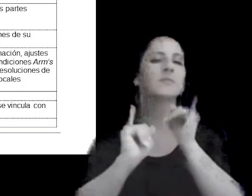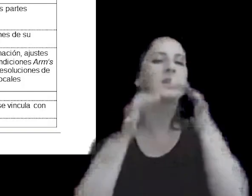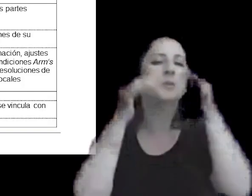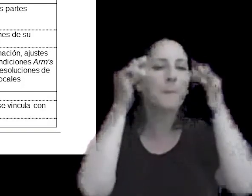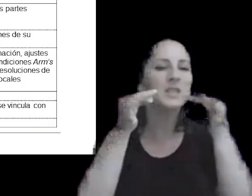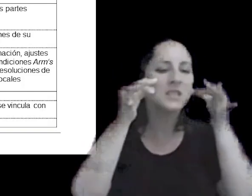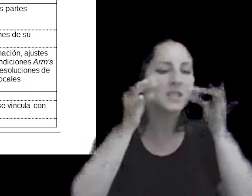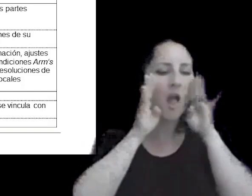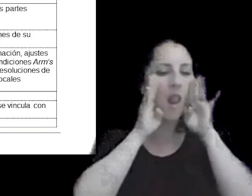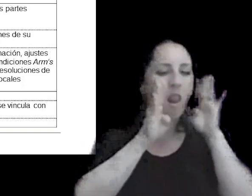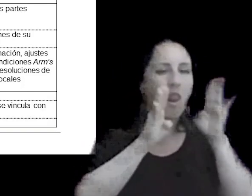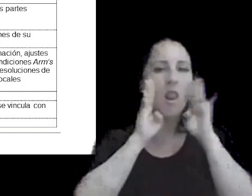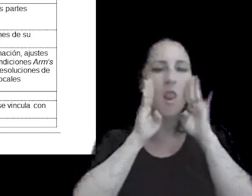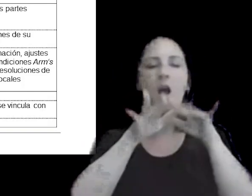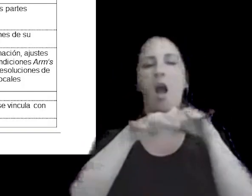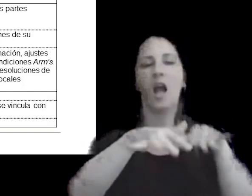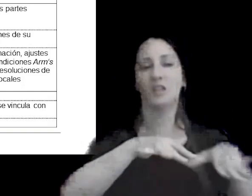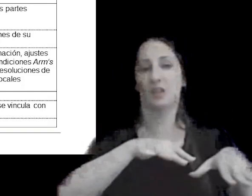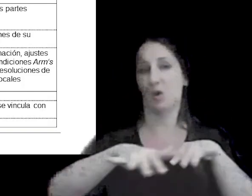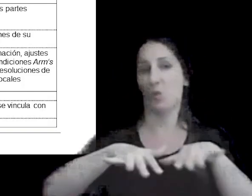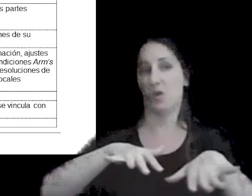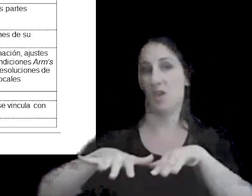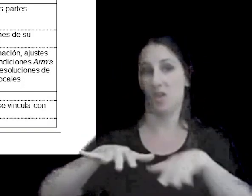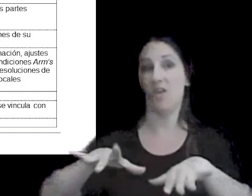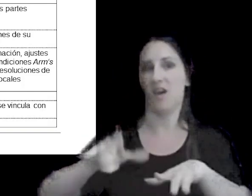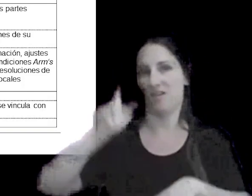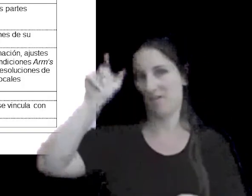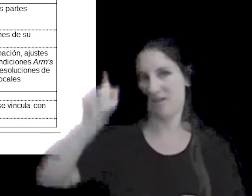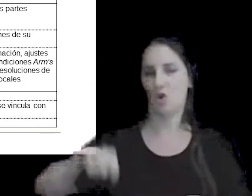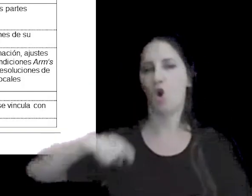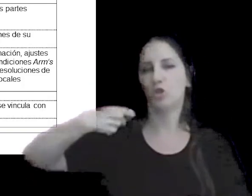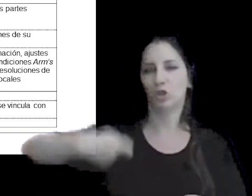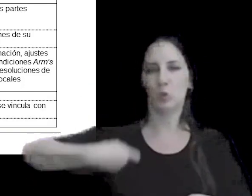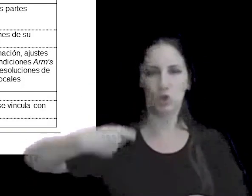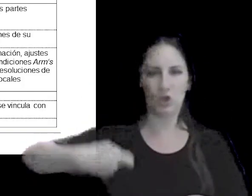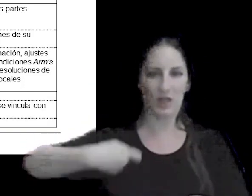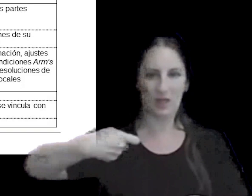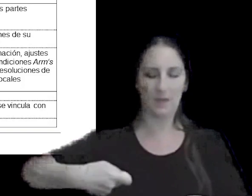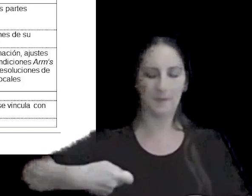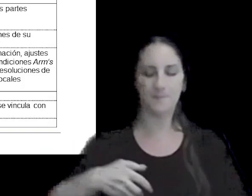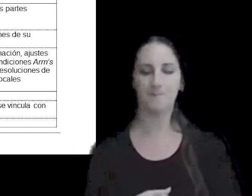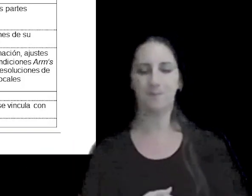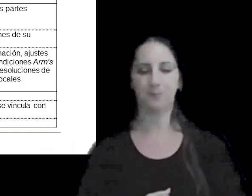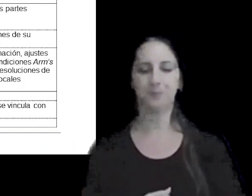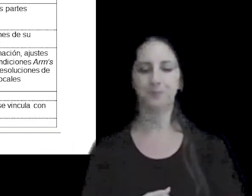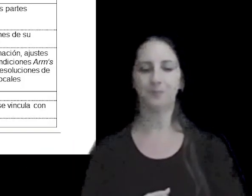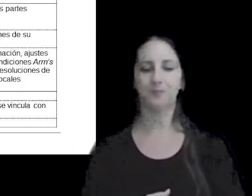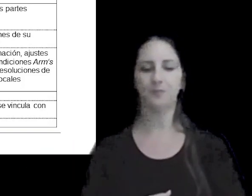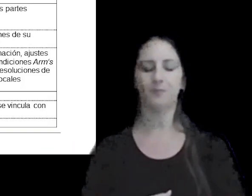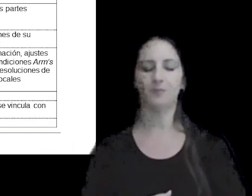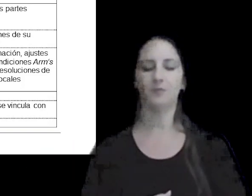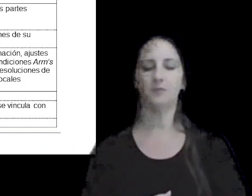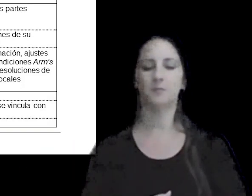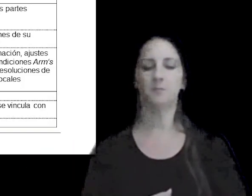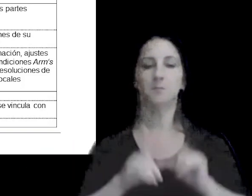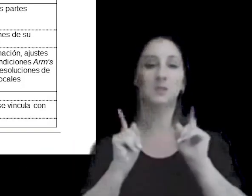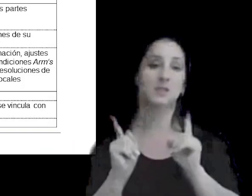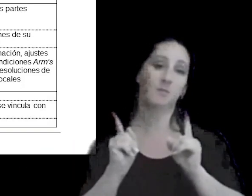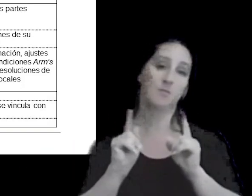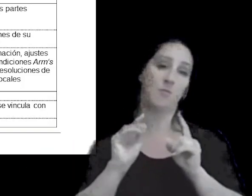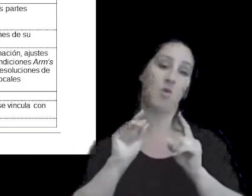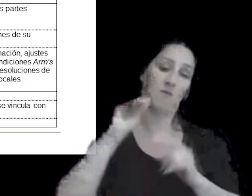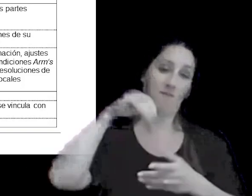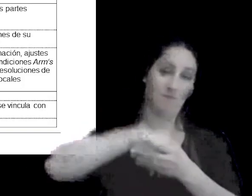las actividades propias de un contribuyente dentro de del país y de sus